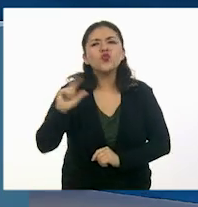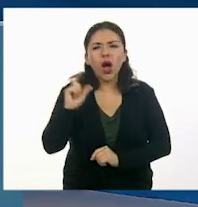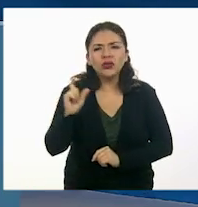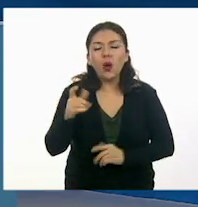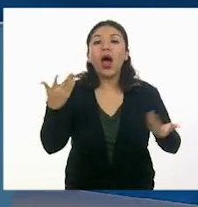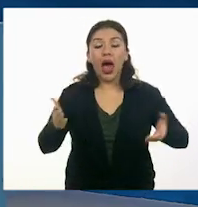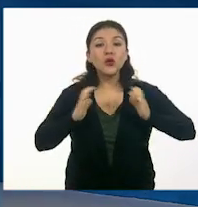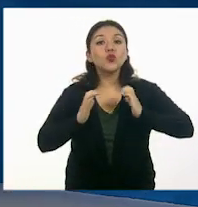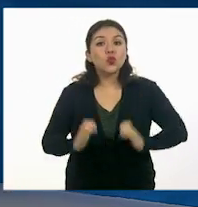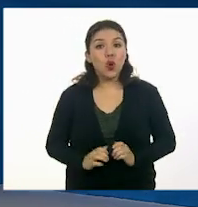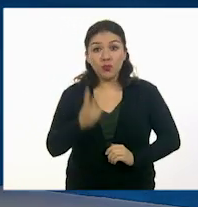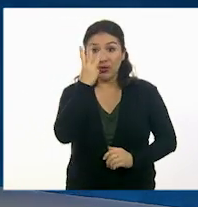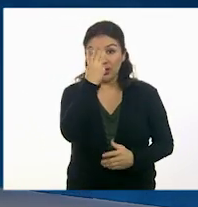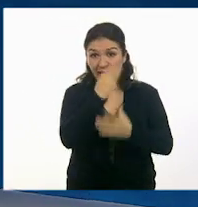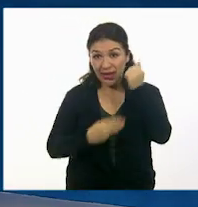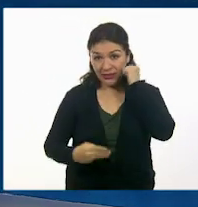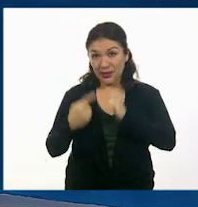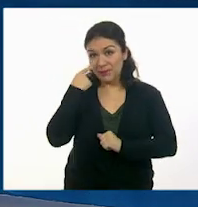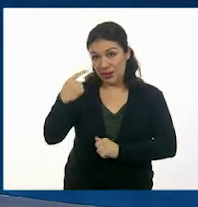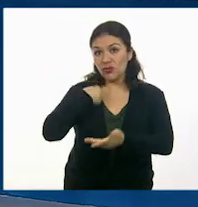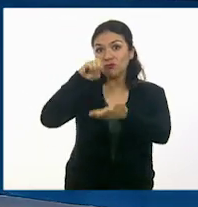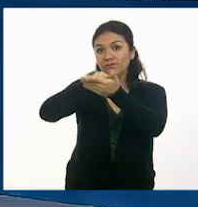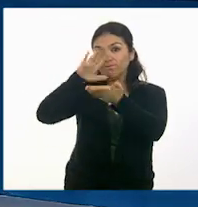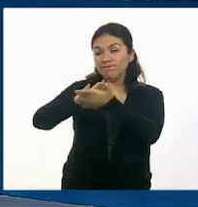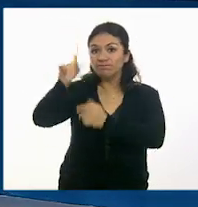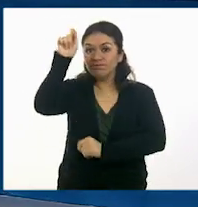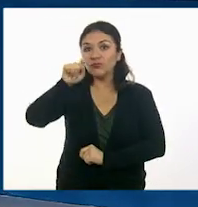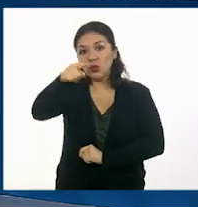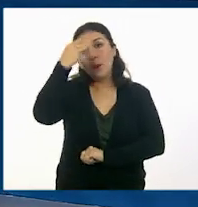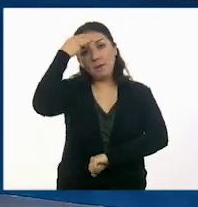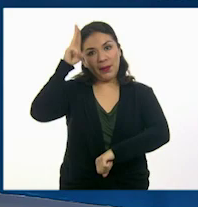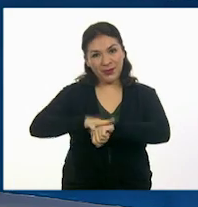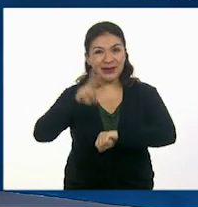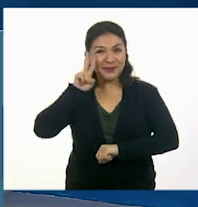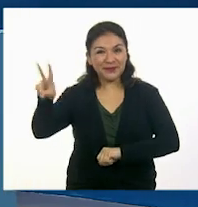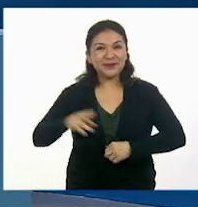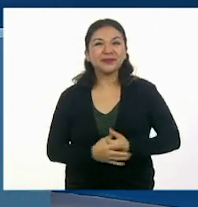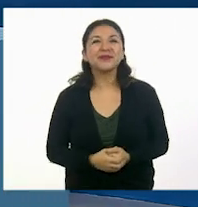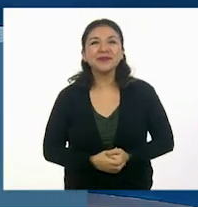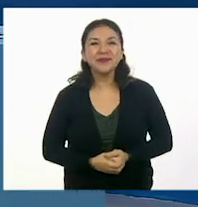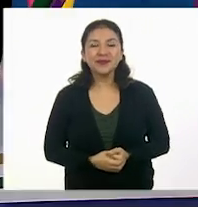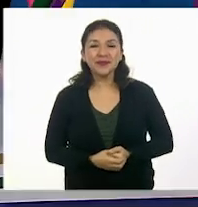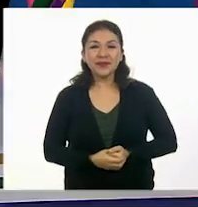cuerpo. Vamos a tenerlos aquí para que los tengan bien presentes. Muy bien.